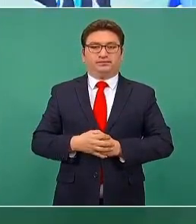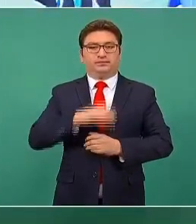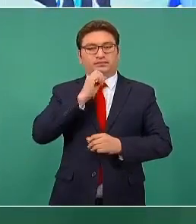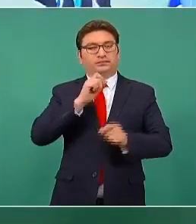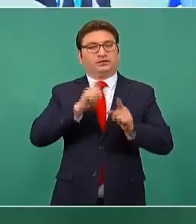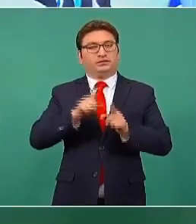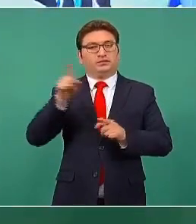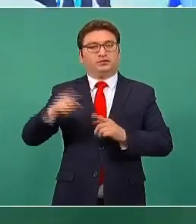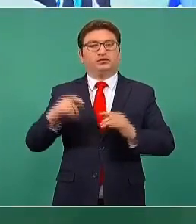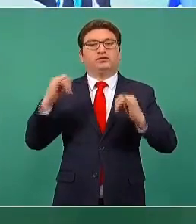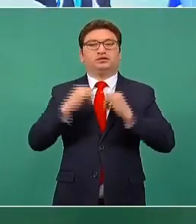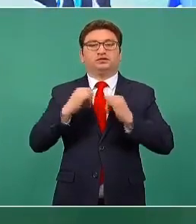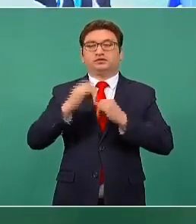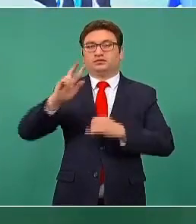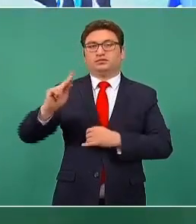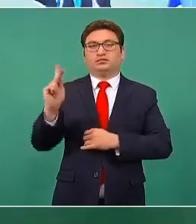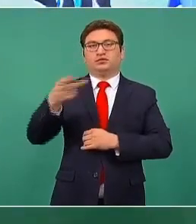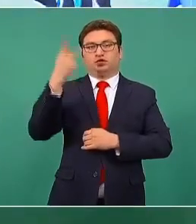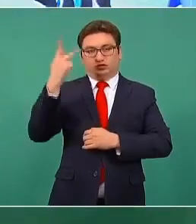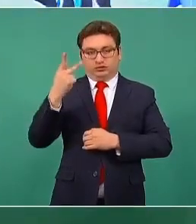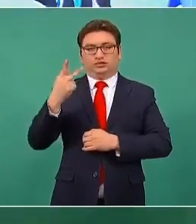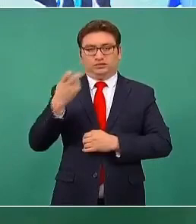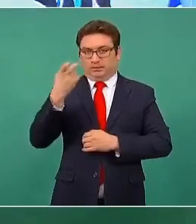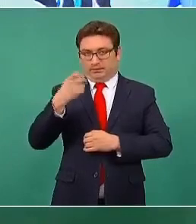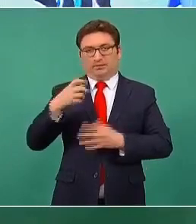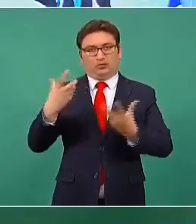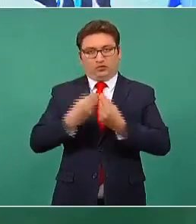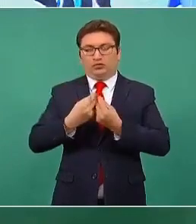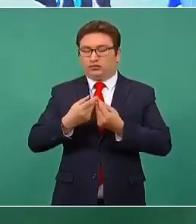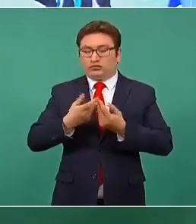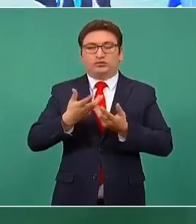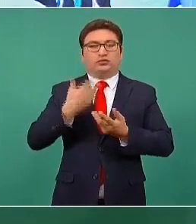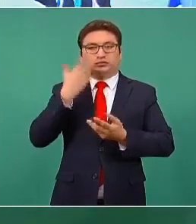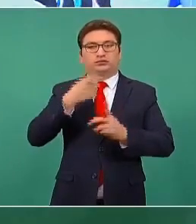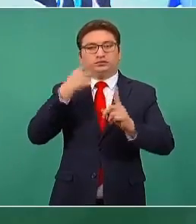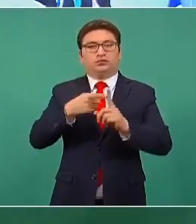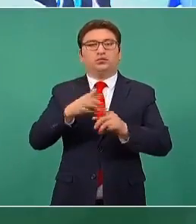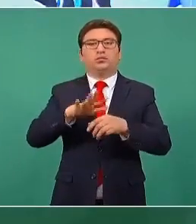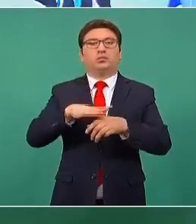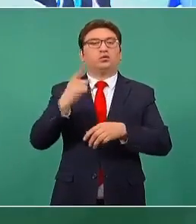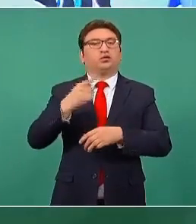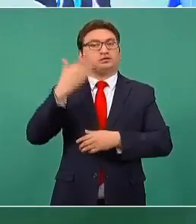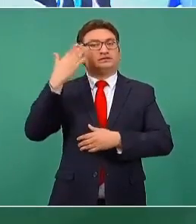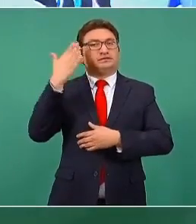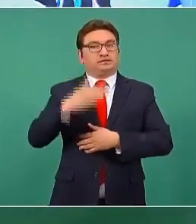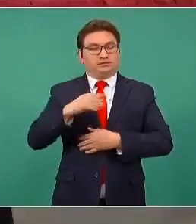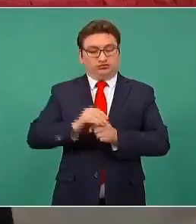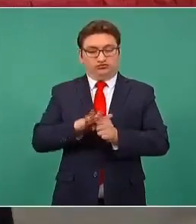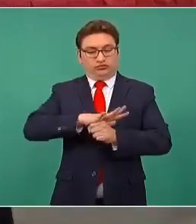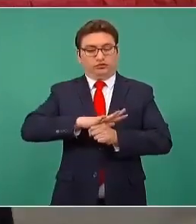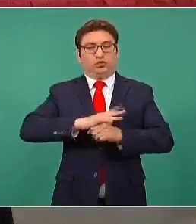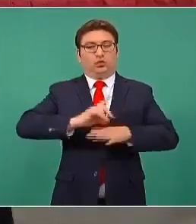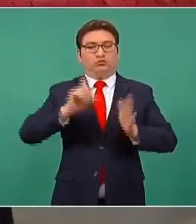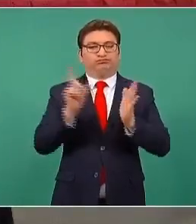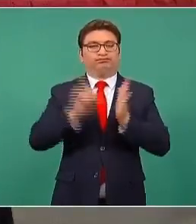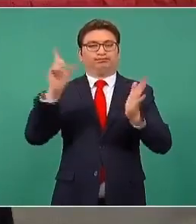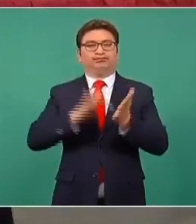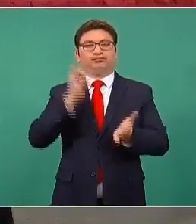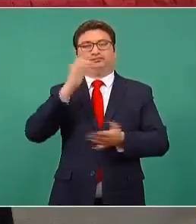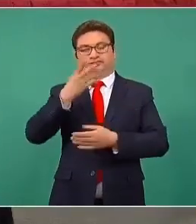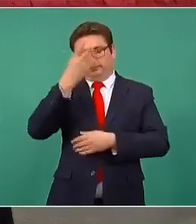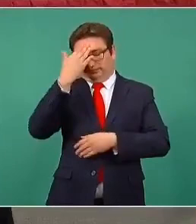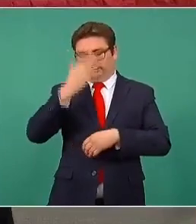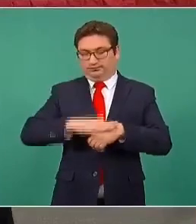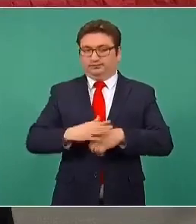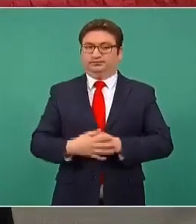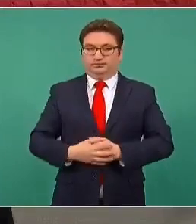estuvo presente el Instituto Politécnico Nacional con ese mismo propósito, porque no podemos olvidar las lecciones de esta pandemia. La